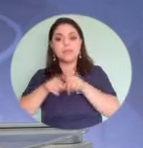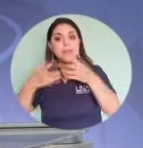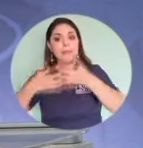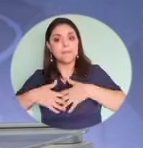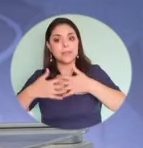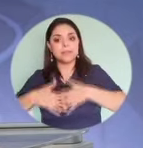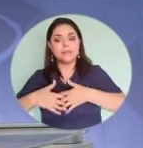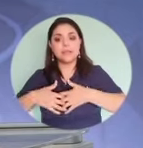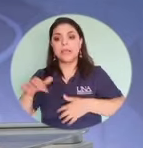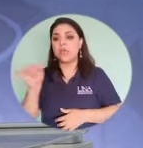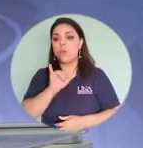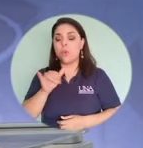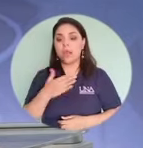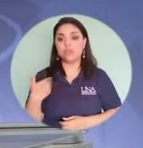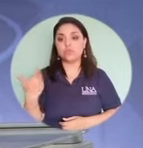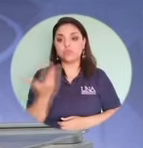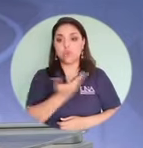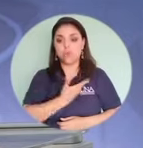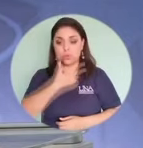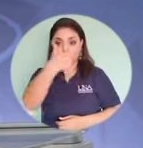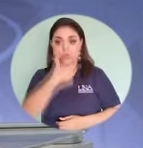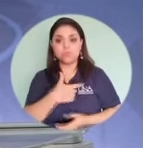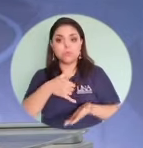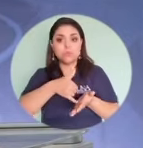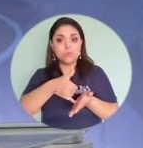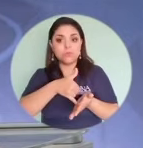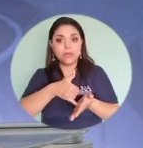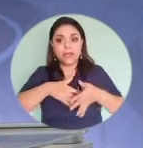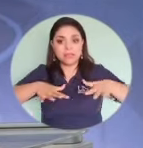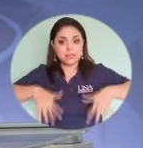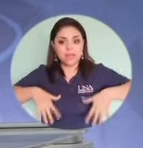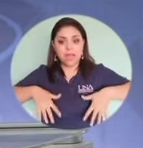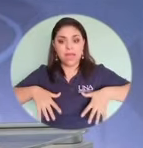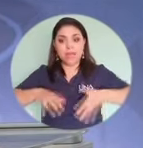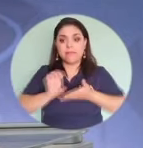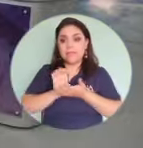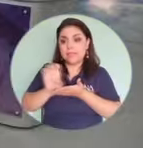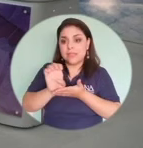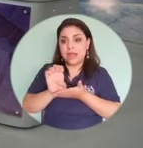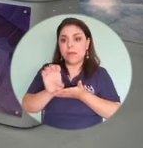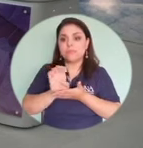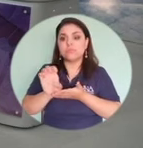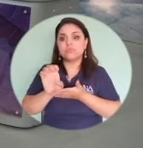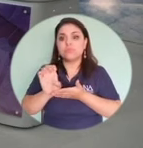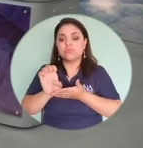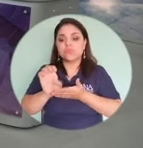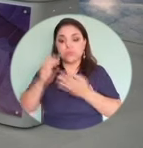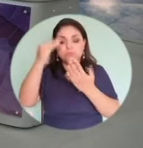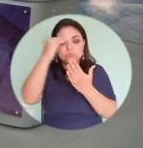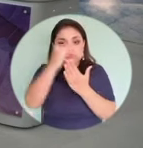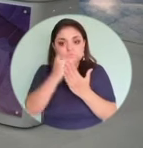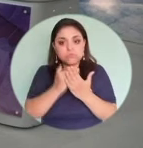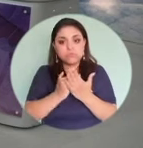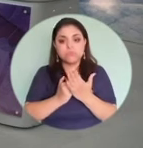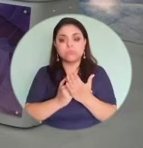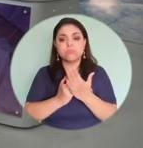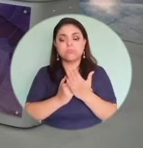vulnerables y no tomamos las previsiones que corresponden. Correcto. De hecho,